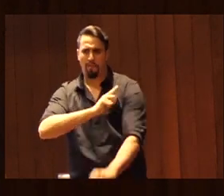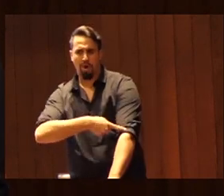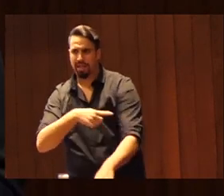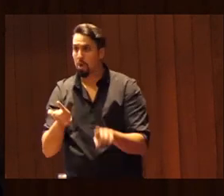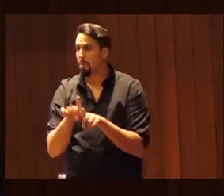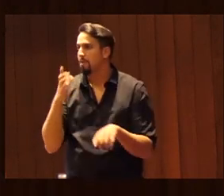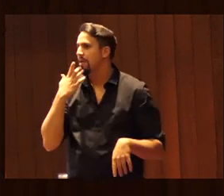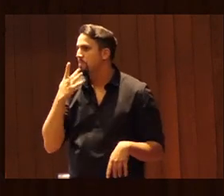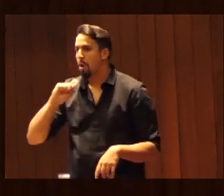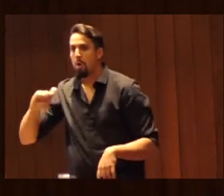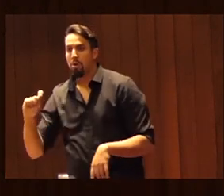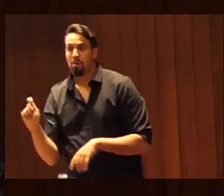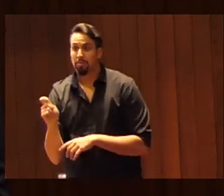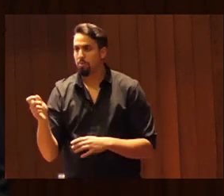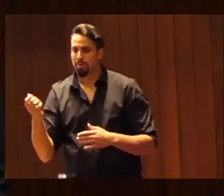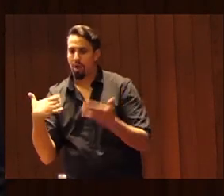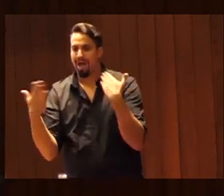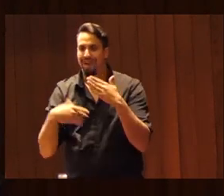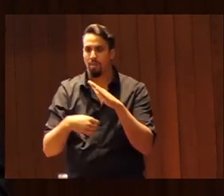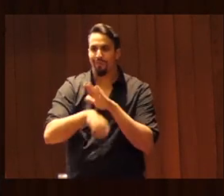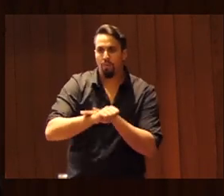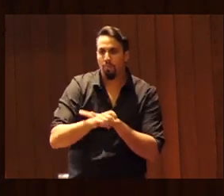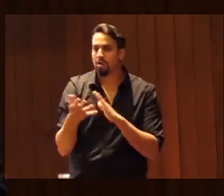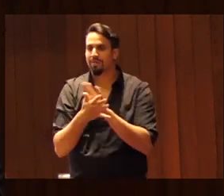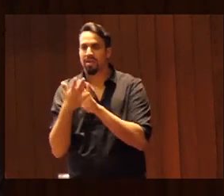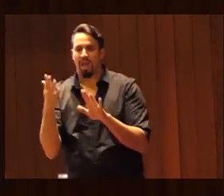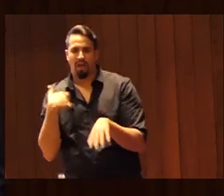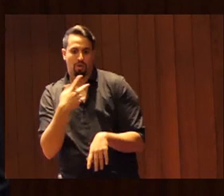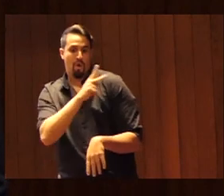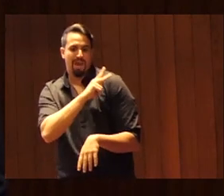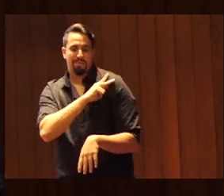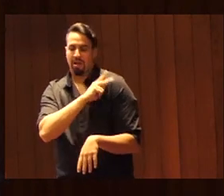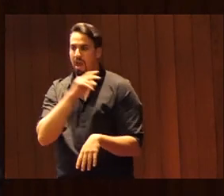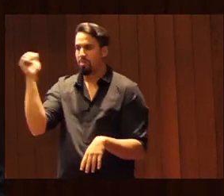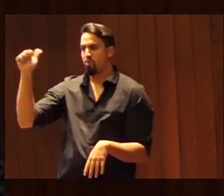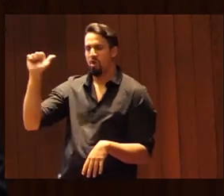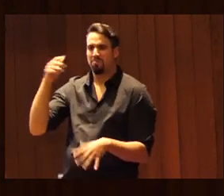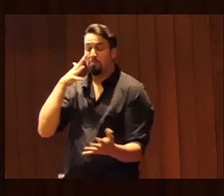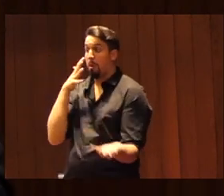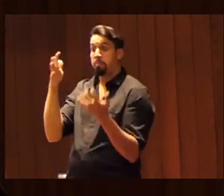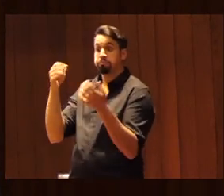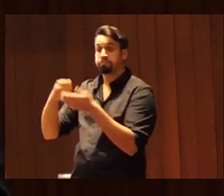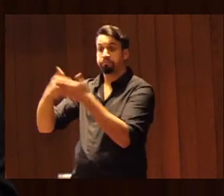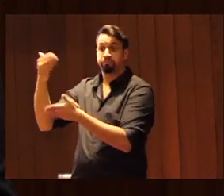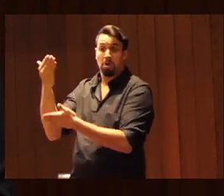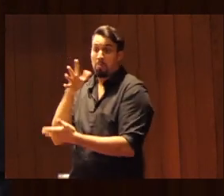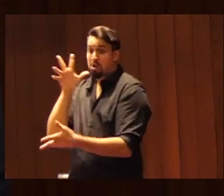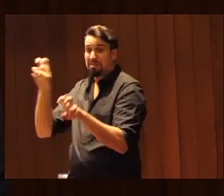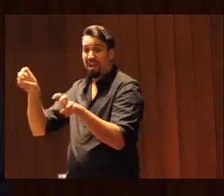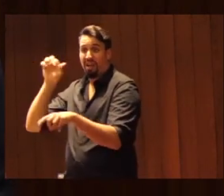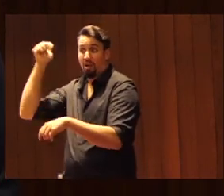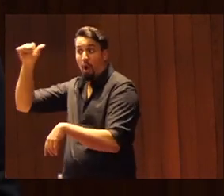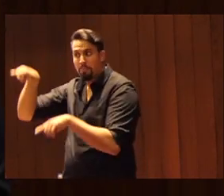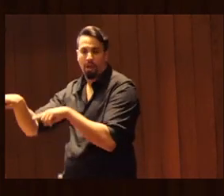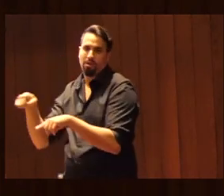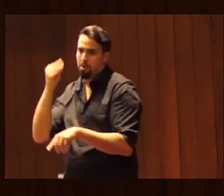no sé, tenis, no estamos hablando de fútbol, la labor o la capitanía de un hombre teniendo en cuenta su sexo. En este caso, un